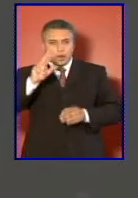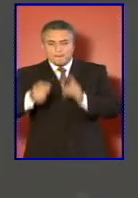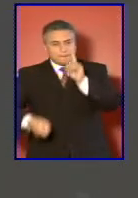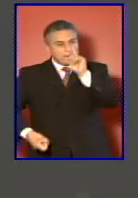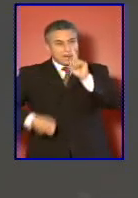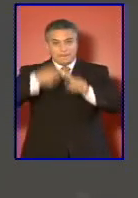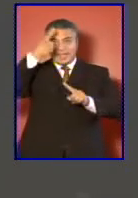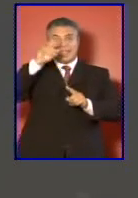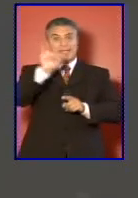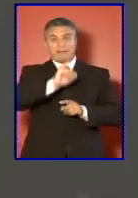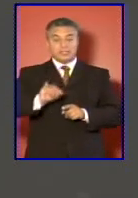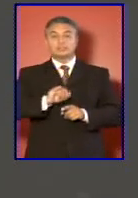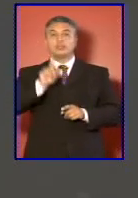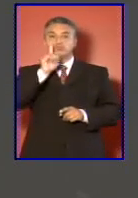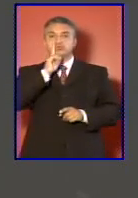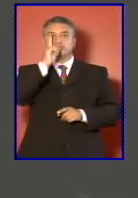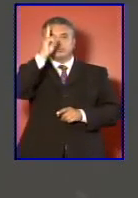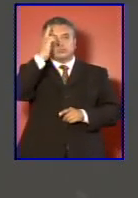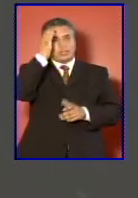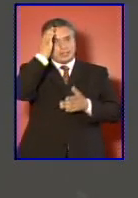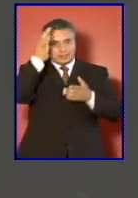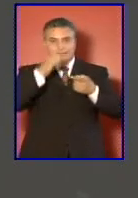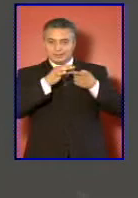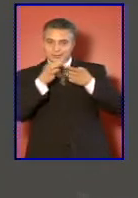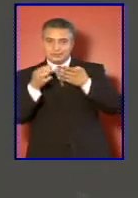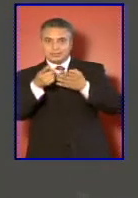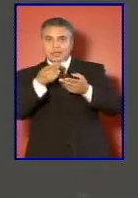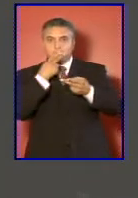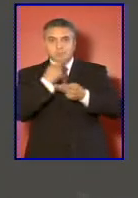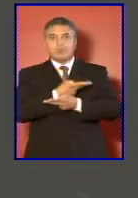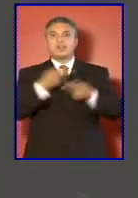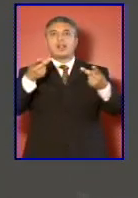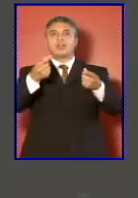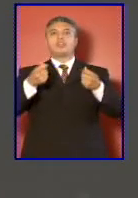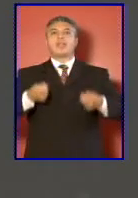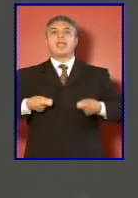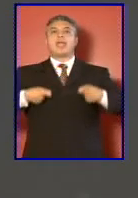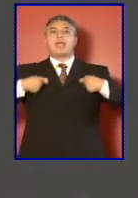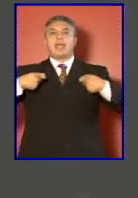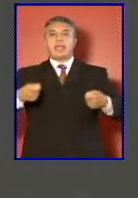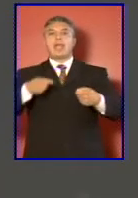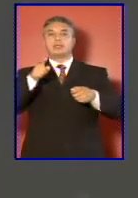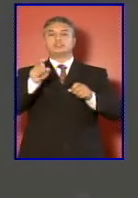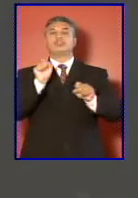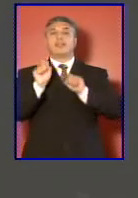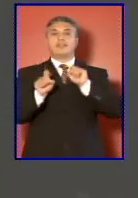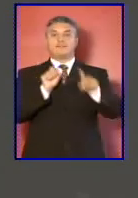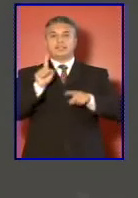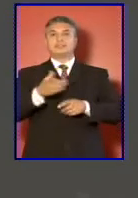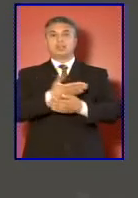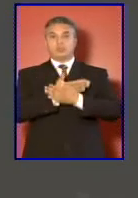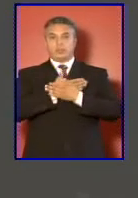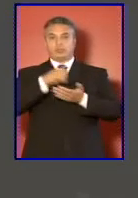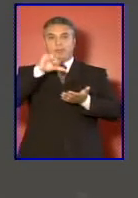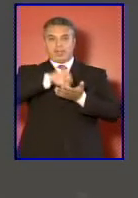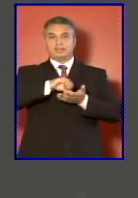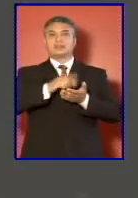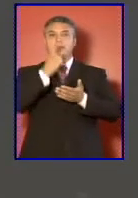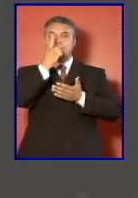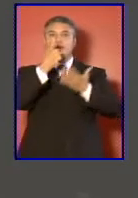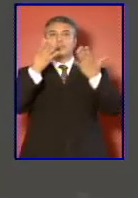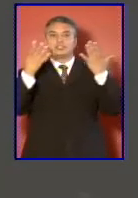existe un detalle publicado del gasto de defensa de nuestro país de 1990